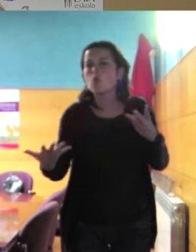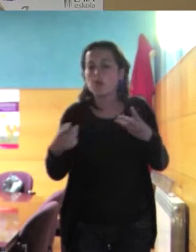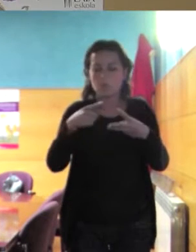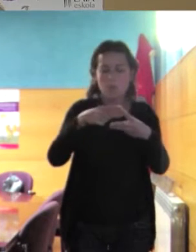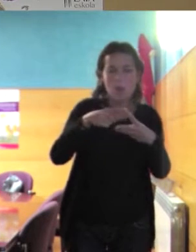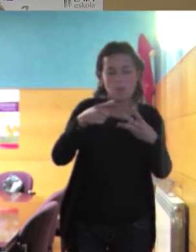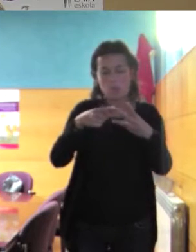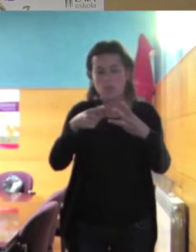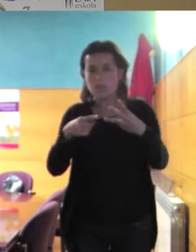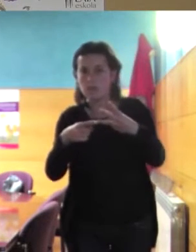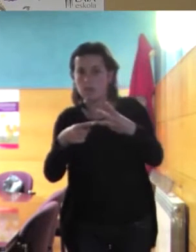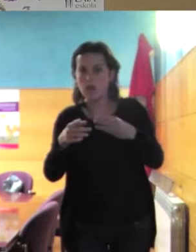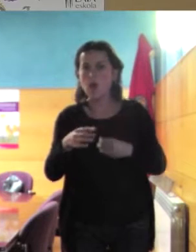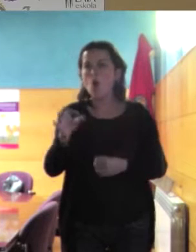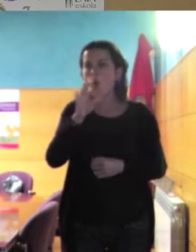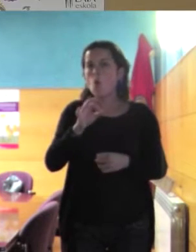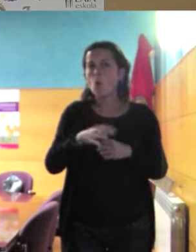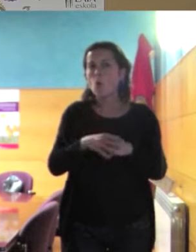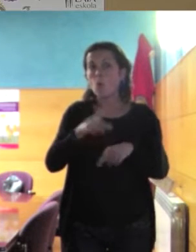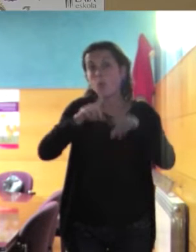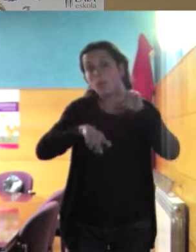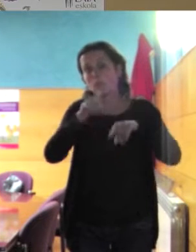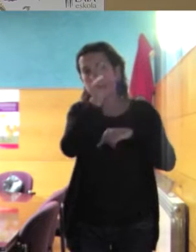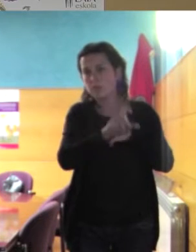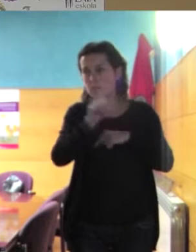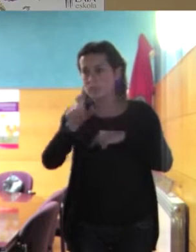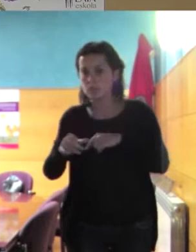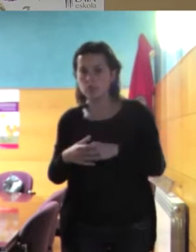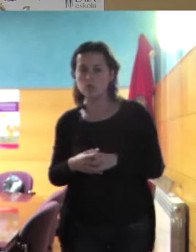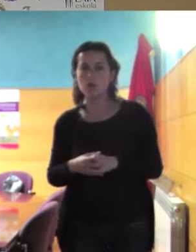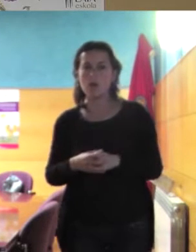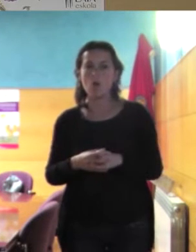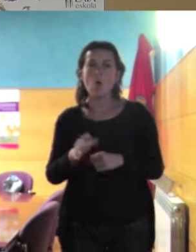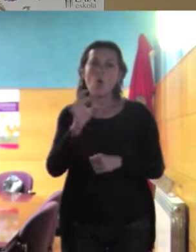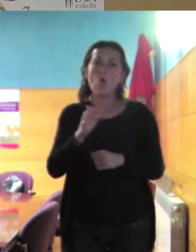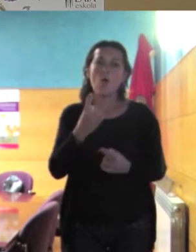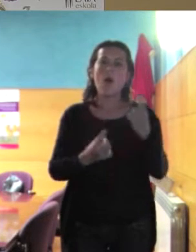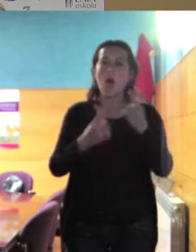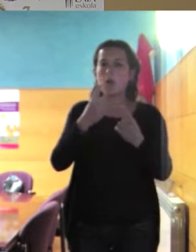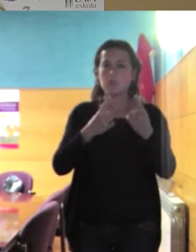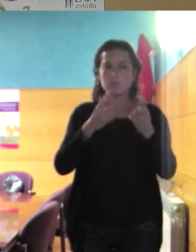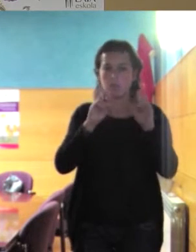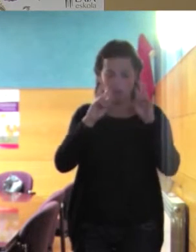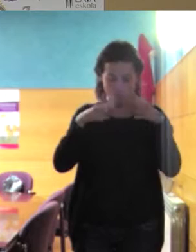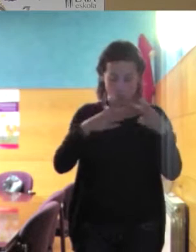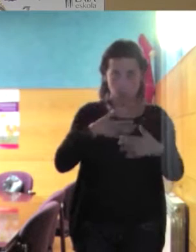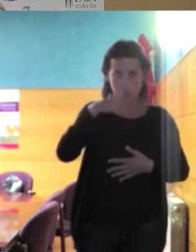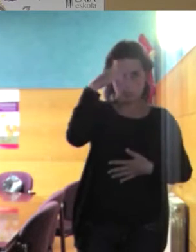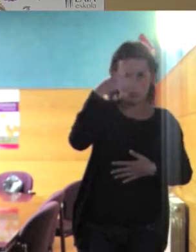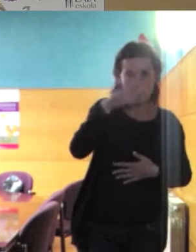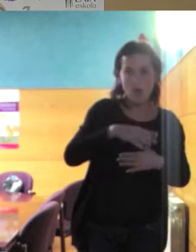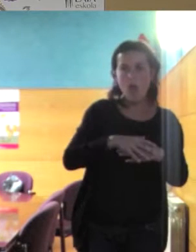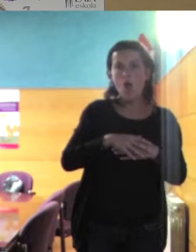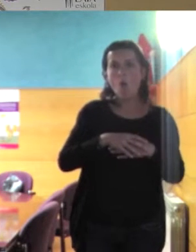encontráis gente de todo tipo? ¿O a veces tenemos una actitud etnocentrista con algunas cosas y otras